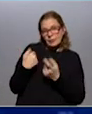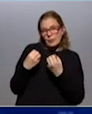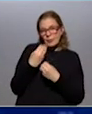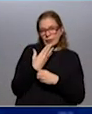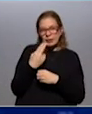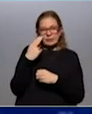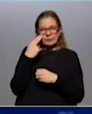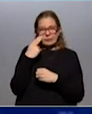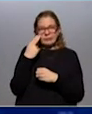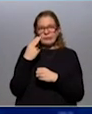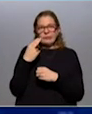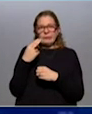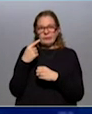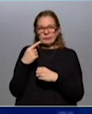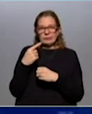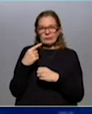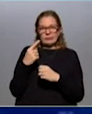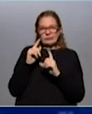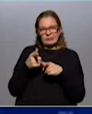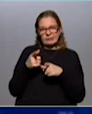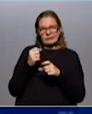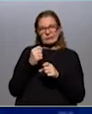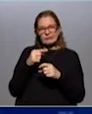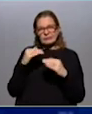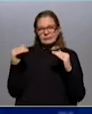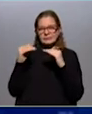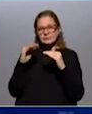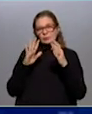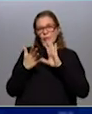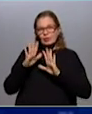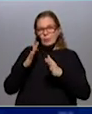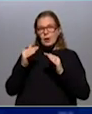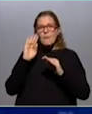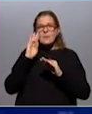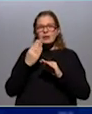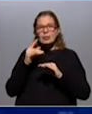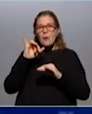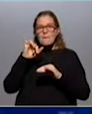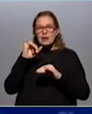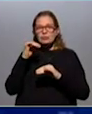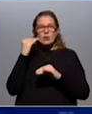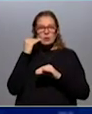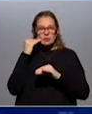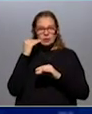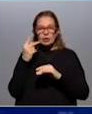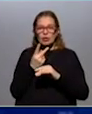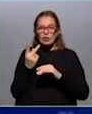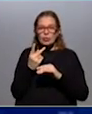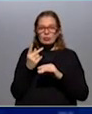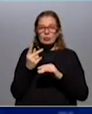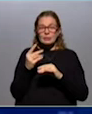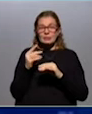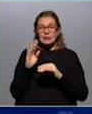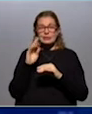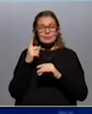demanda, o de otra manera la tasa de actividad y la tasa de empleo, tuvieron un comportamiento similar durante mayo, que es básicamente los dos rebotaron o